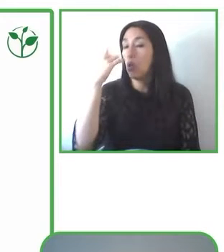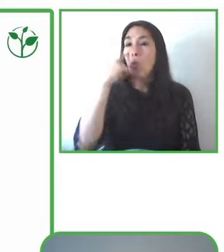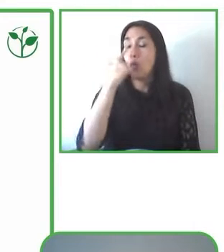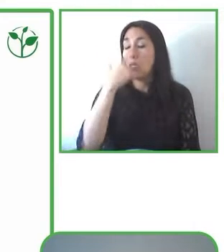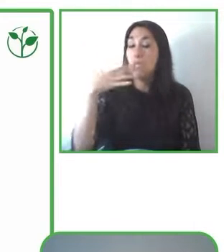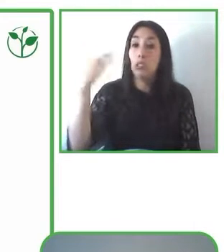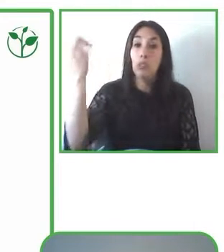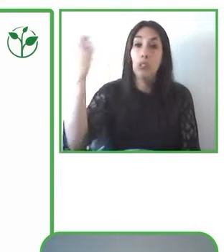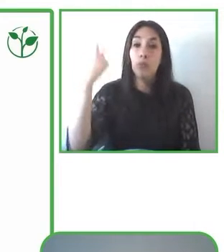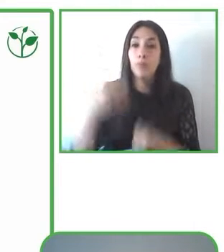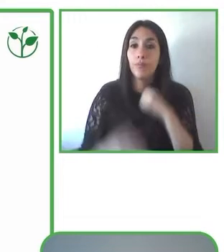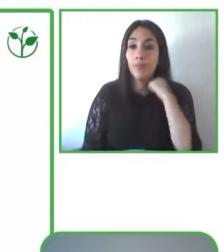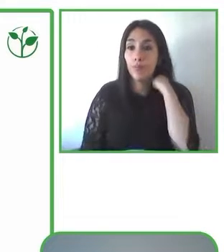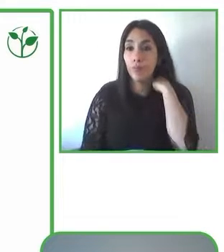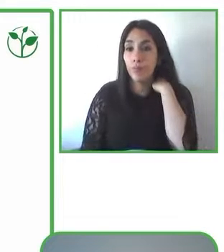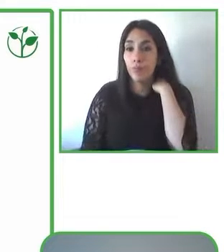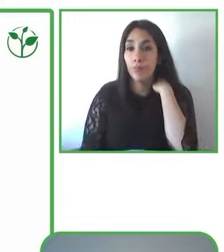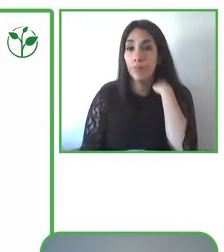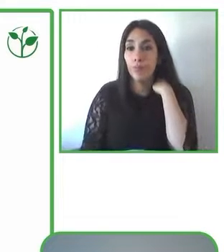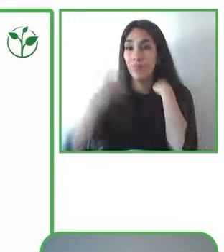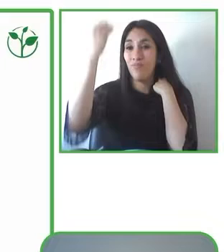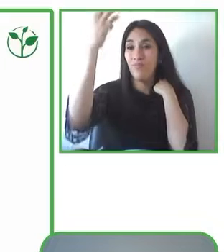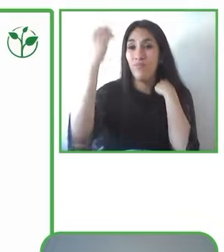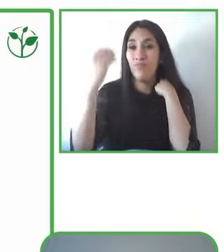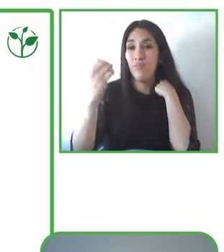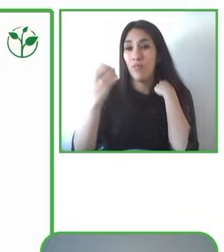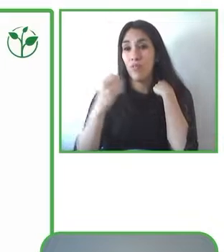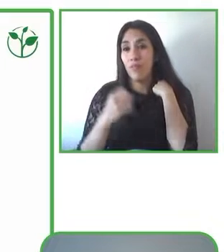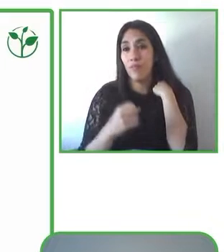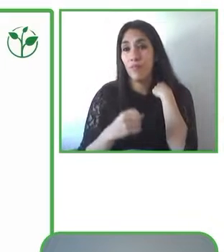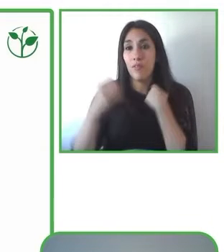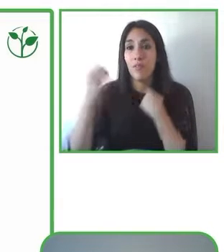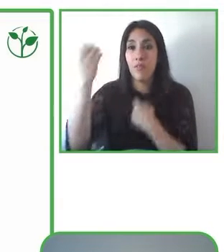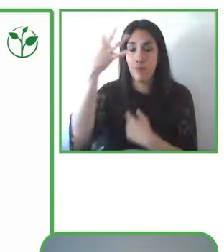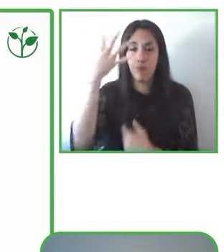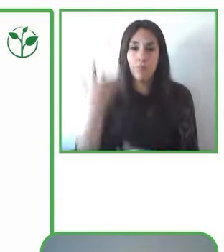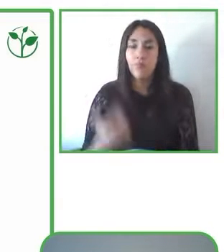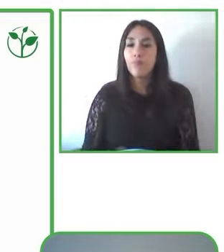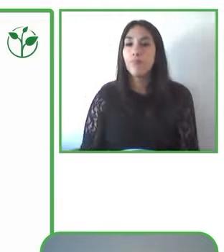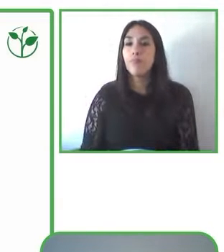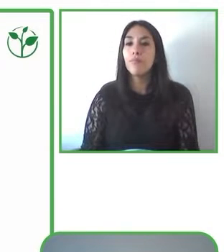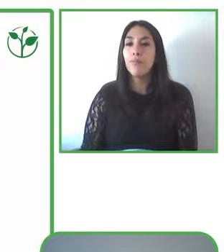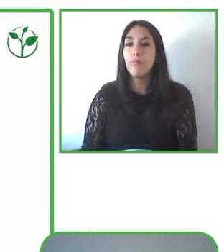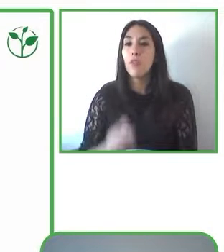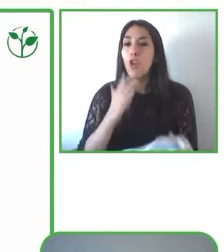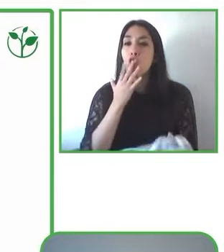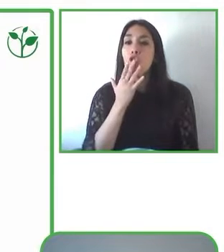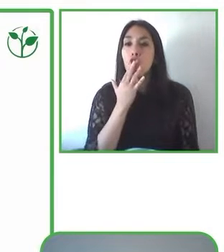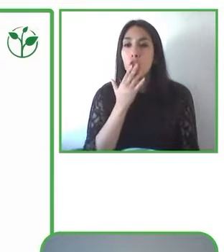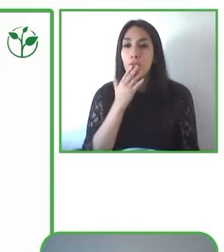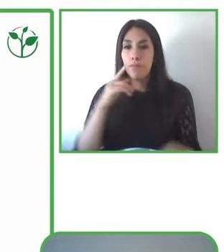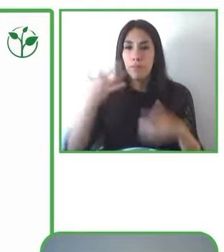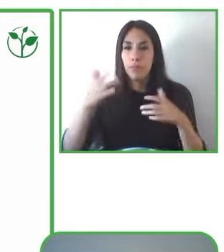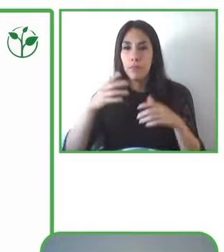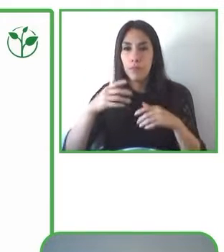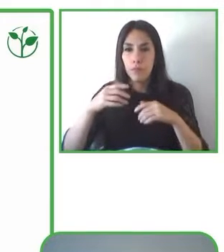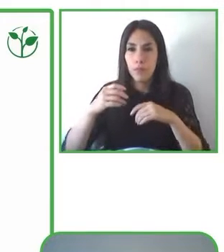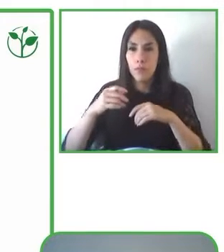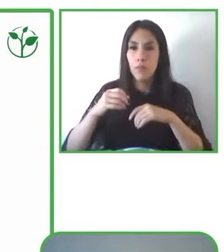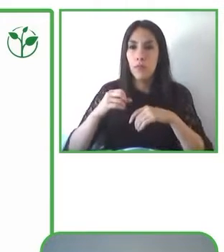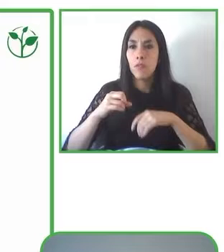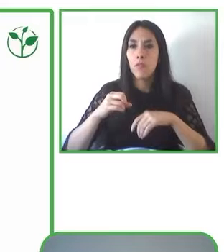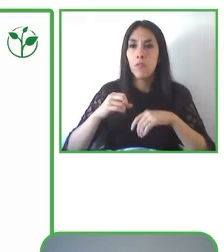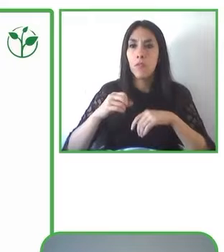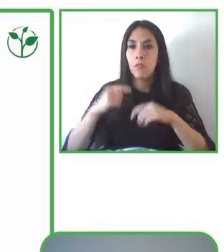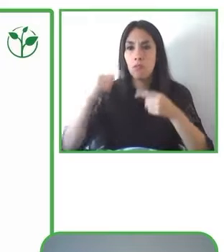y el silencio. También el silencio, aunque uno no lo crea. Voy a darles tres o cuatro ejemplos de